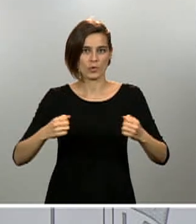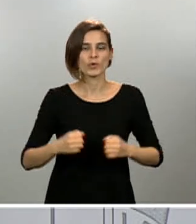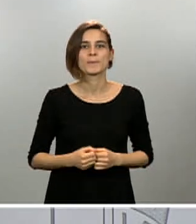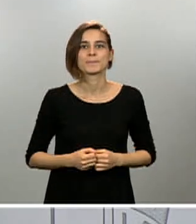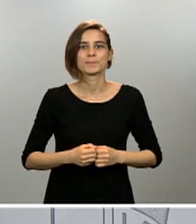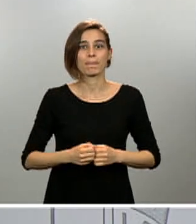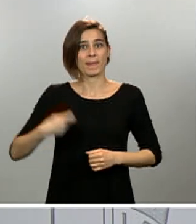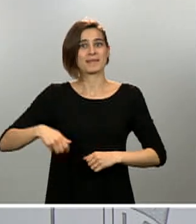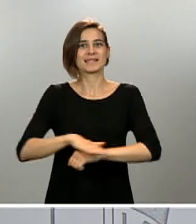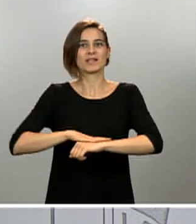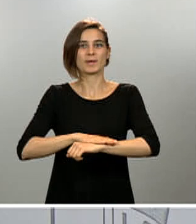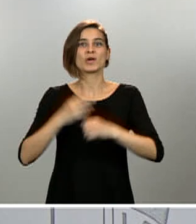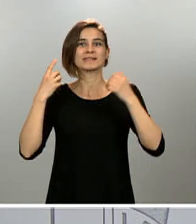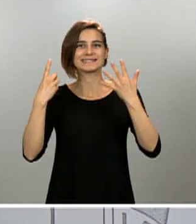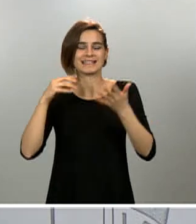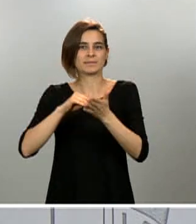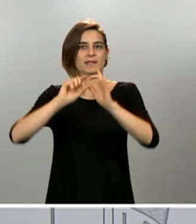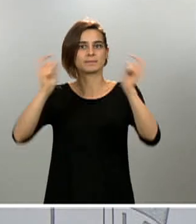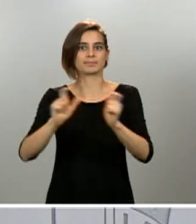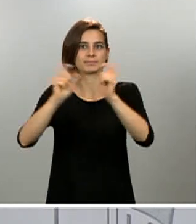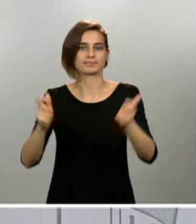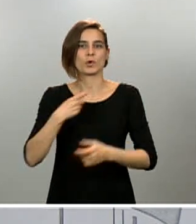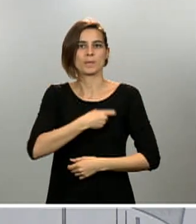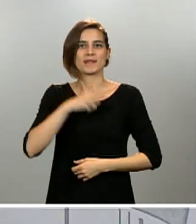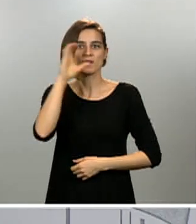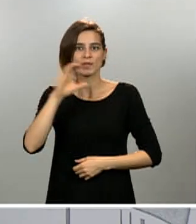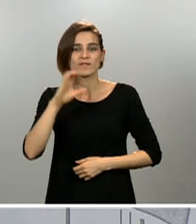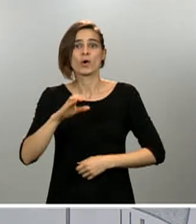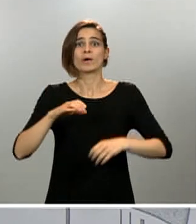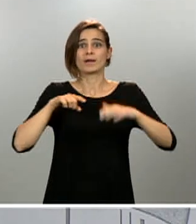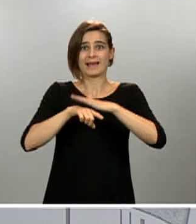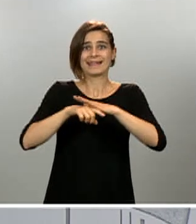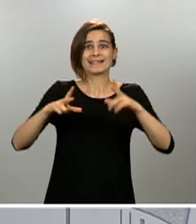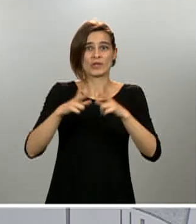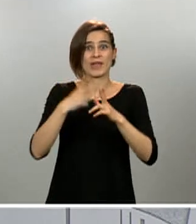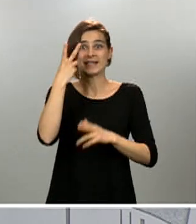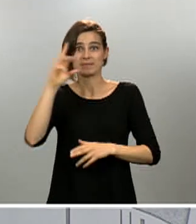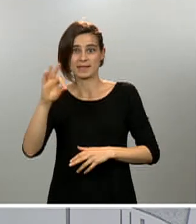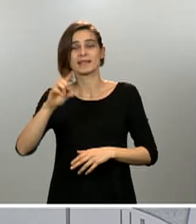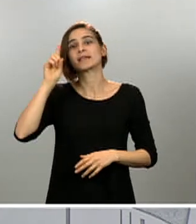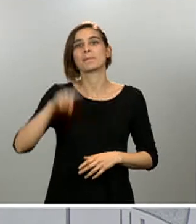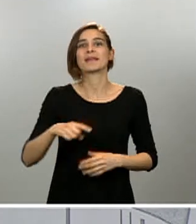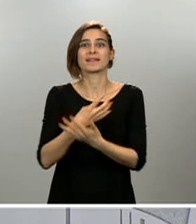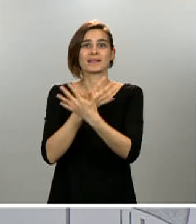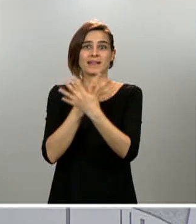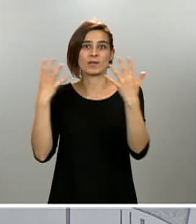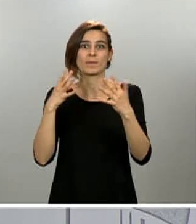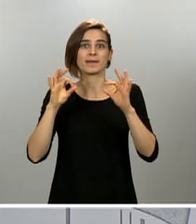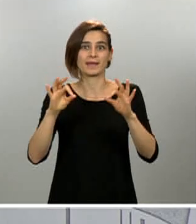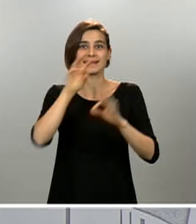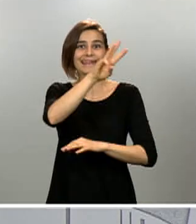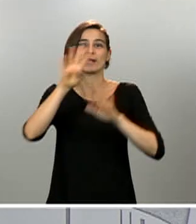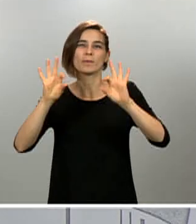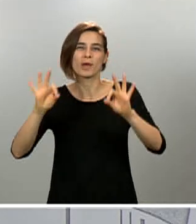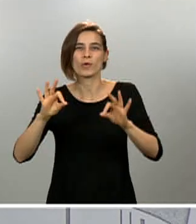científicos. Ha habido 20 reuniones con agentes sociales y 39 reuniones con distintos representantes de la sociedad civil. Por lo tanto, control